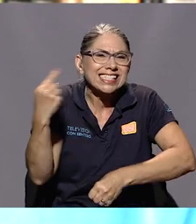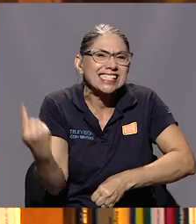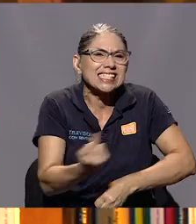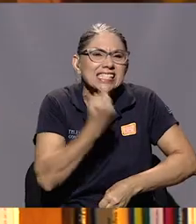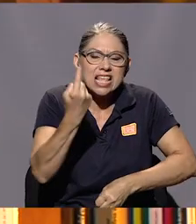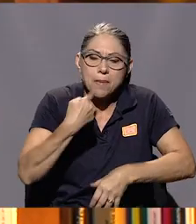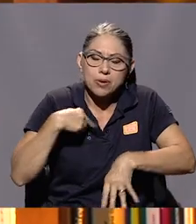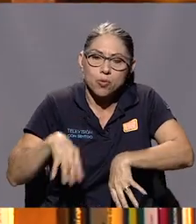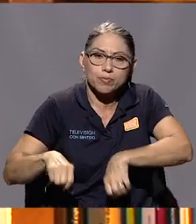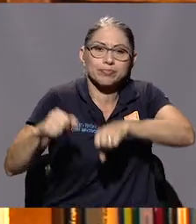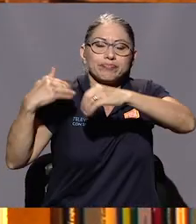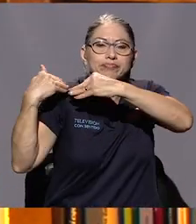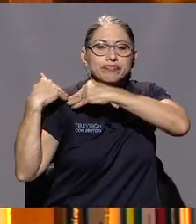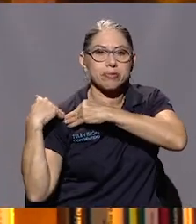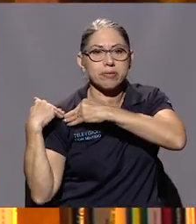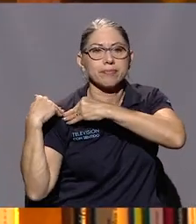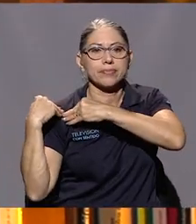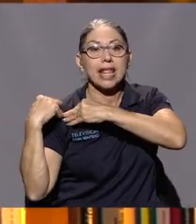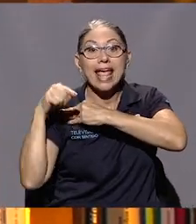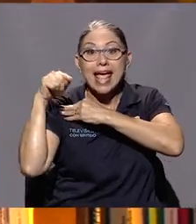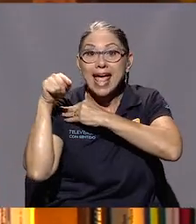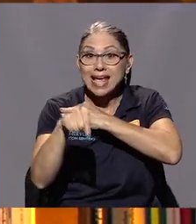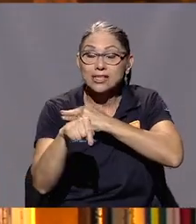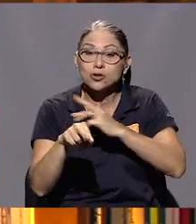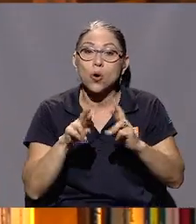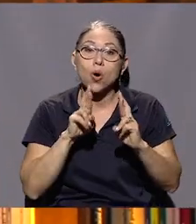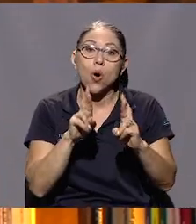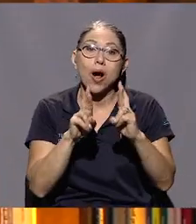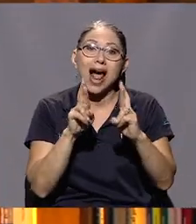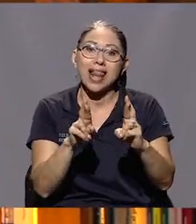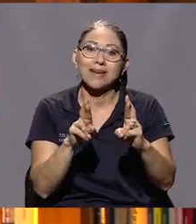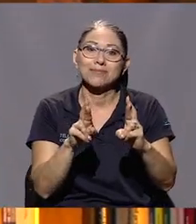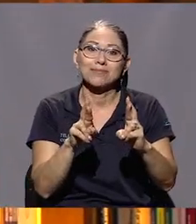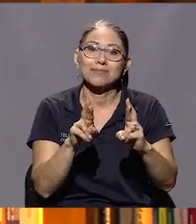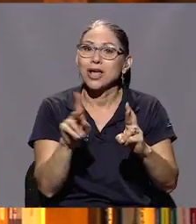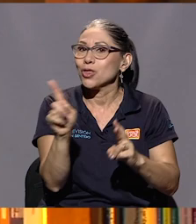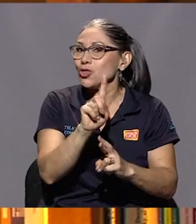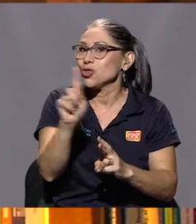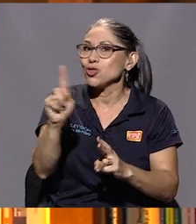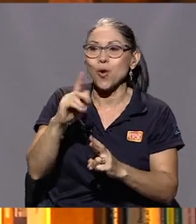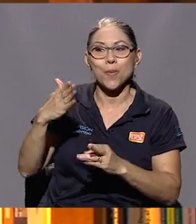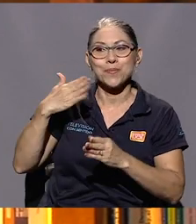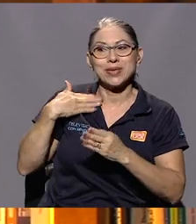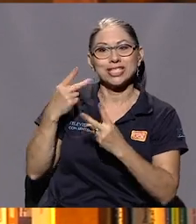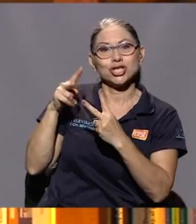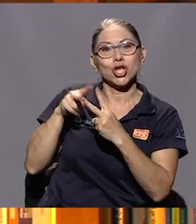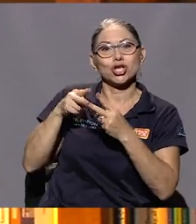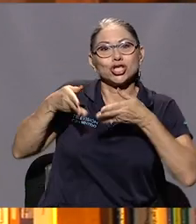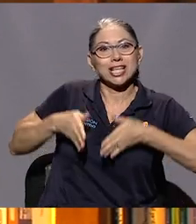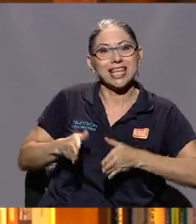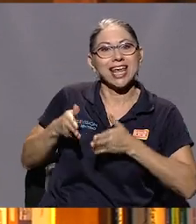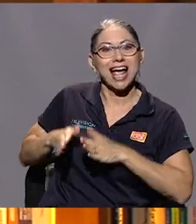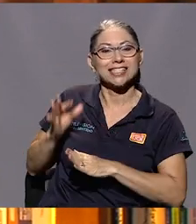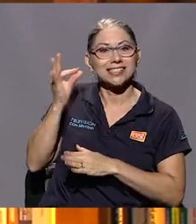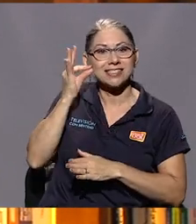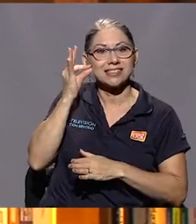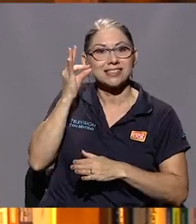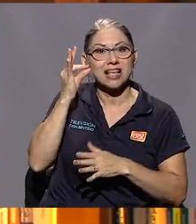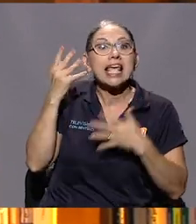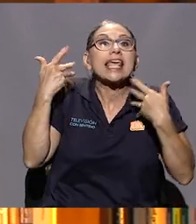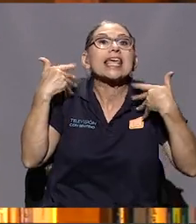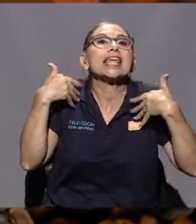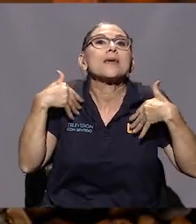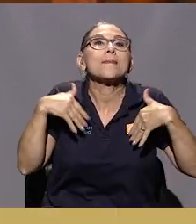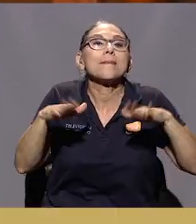siempre sobre mis hombros. Eso, ojalá, ya no sobre los de mis dos hijas y menos sobre las de